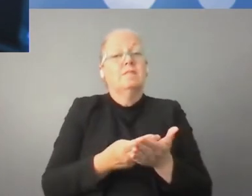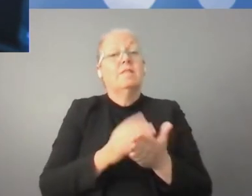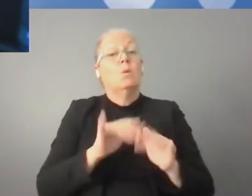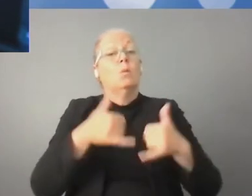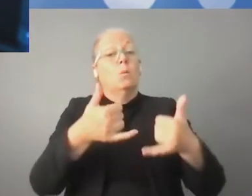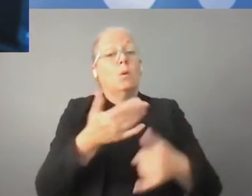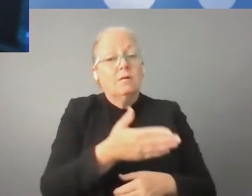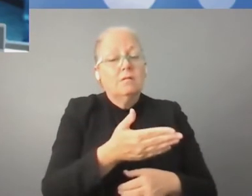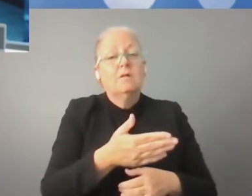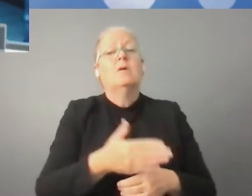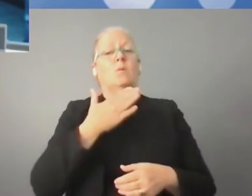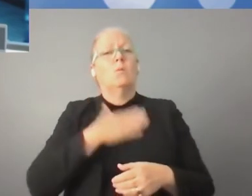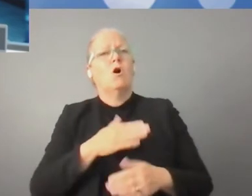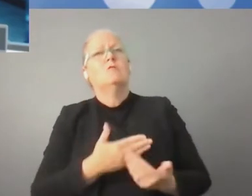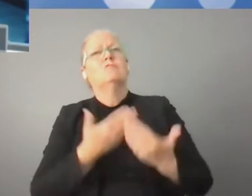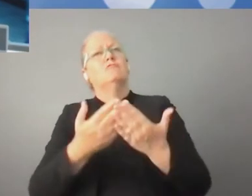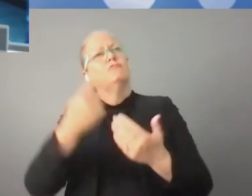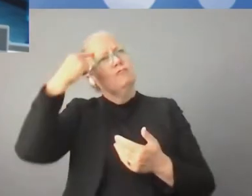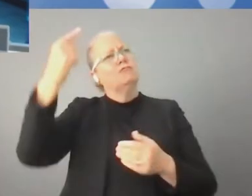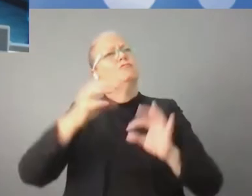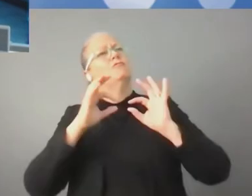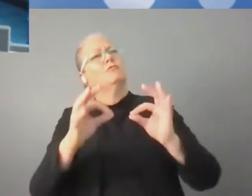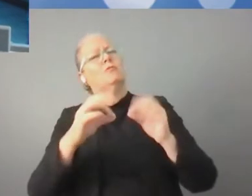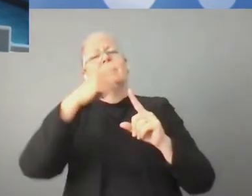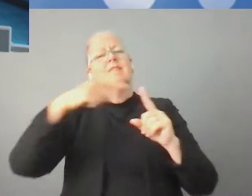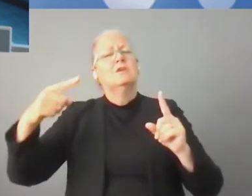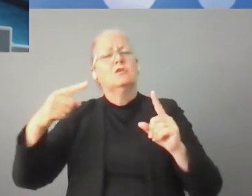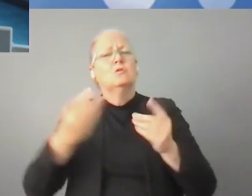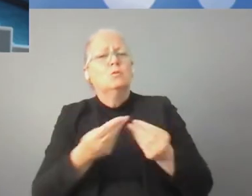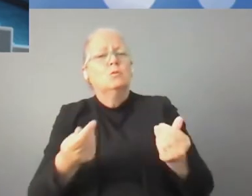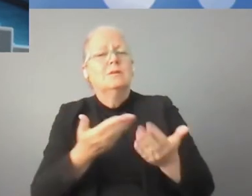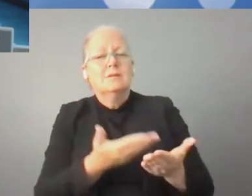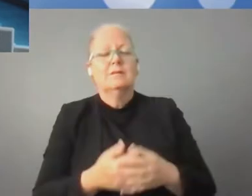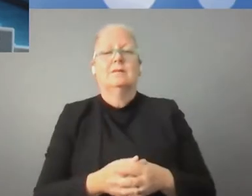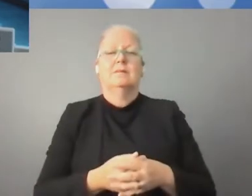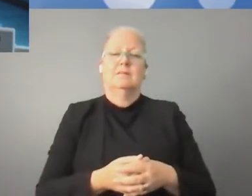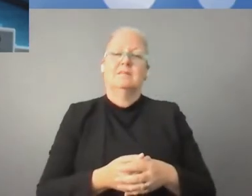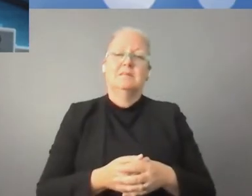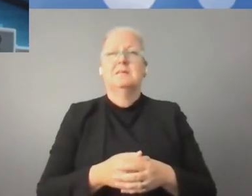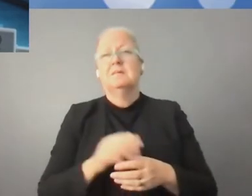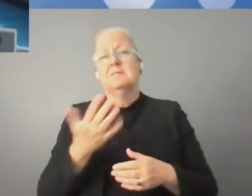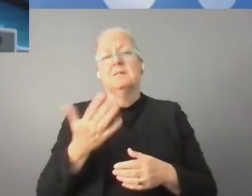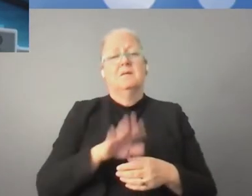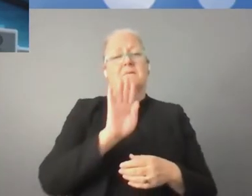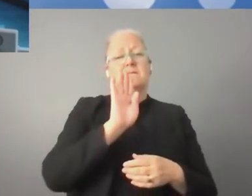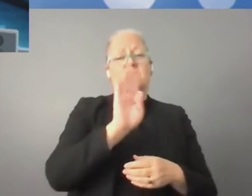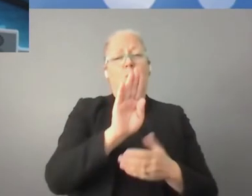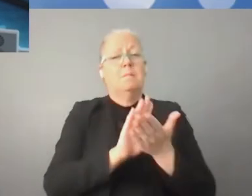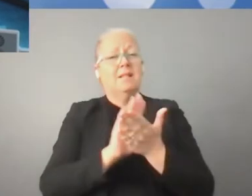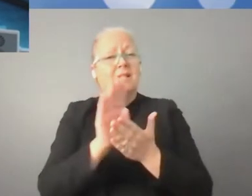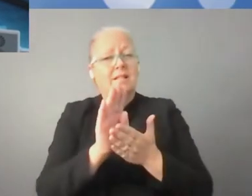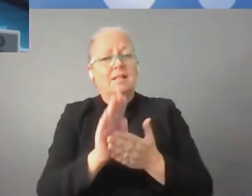vez más competitivos, organizamos concursos para proyectos de IT